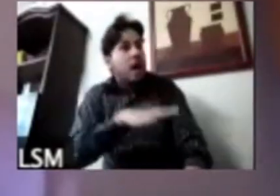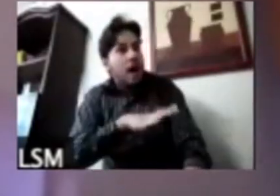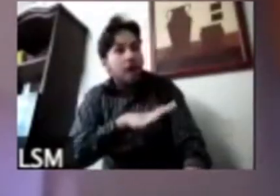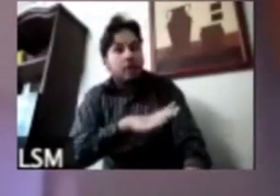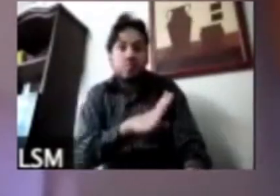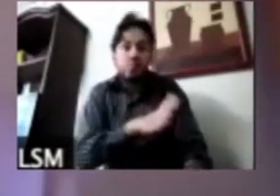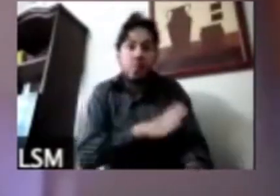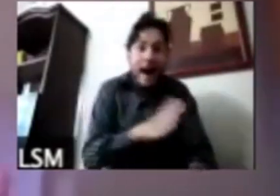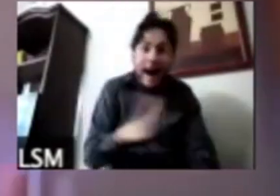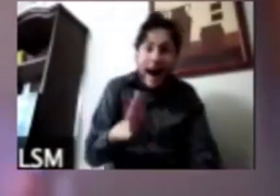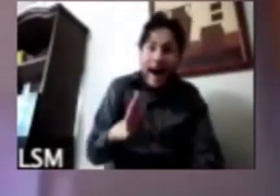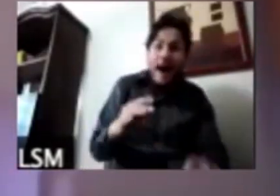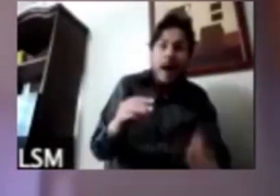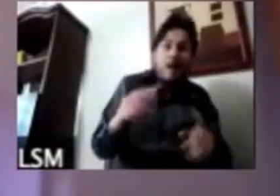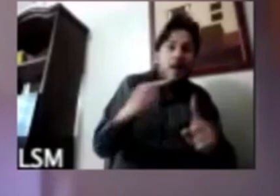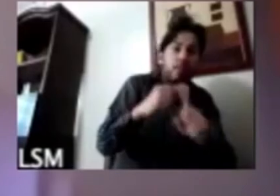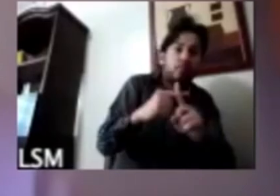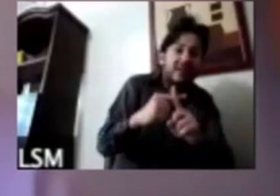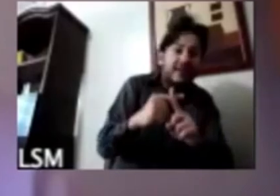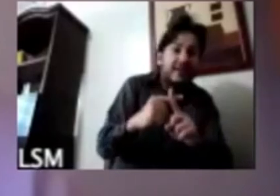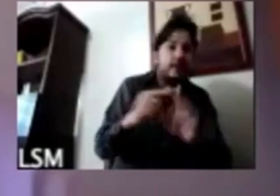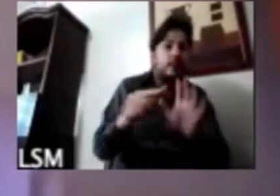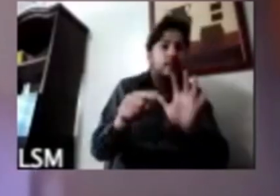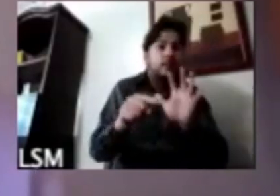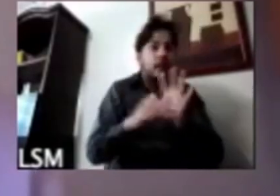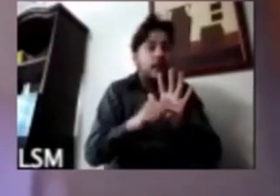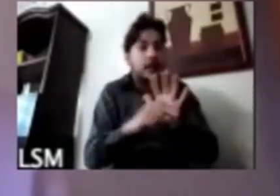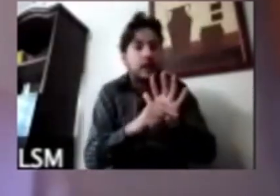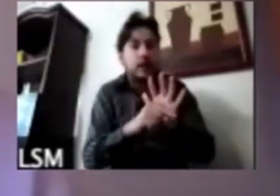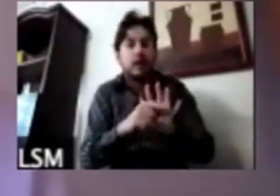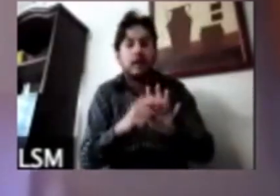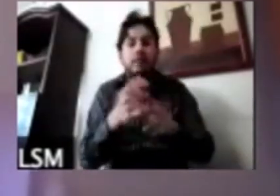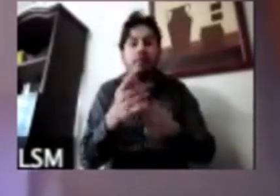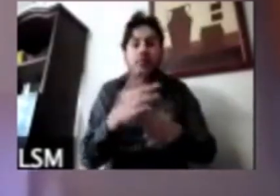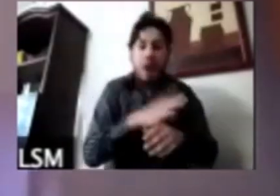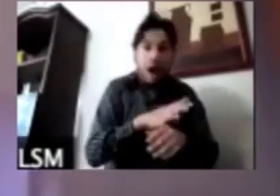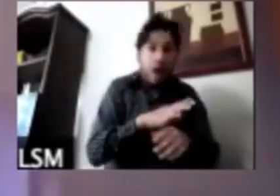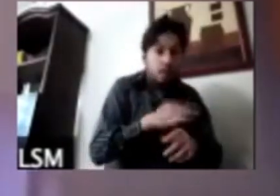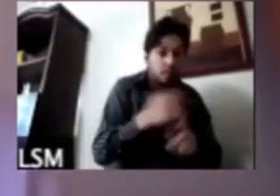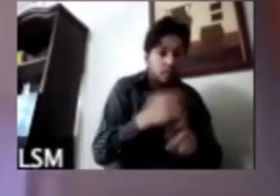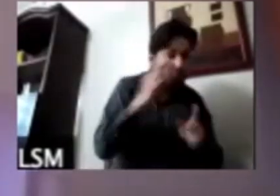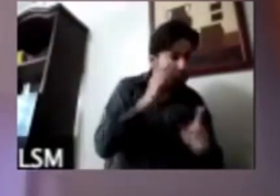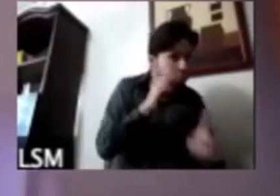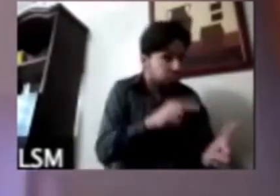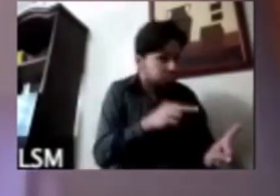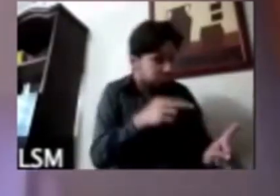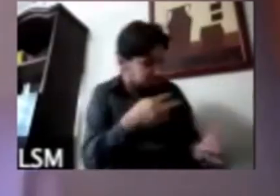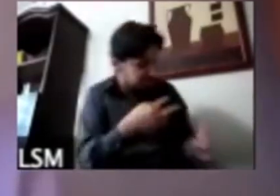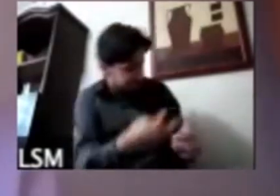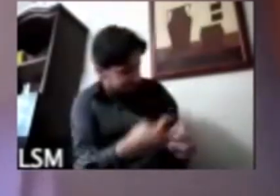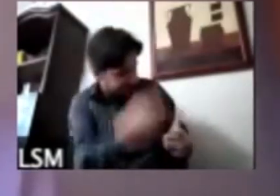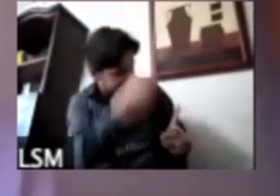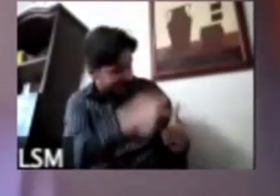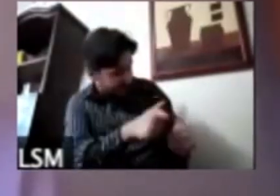positivo en la en la percepción de la gente si hay más percepción de de cuidado y de protección